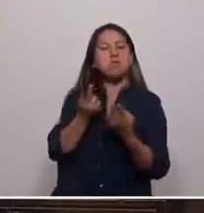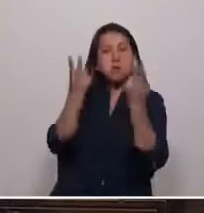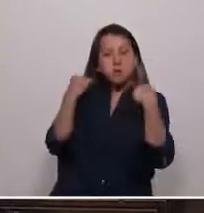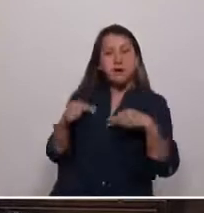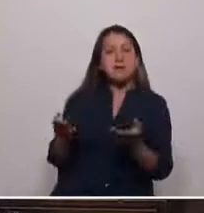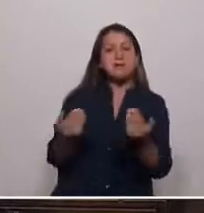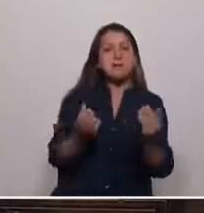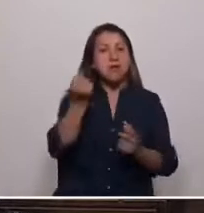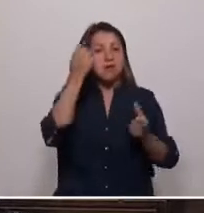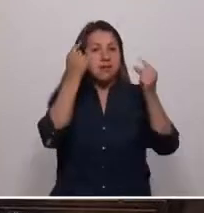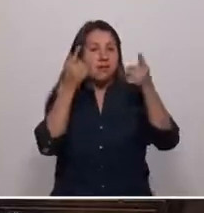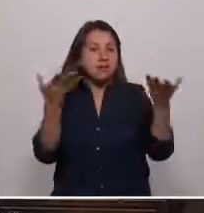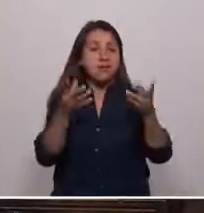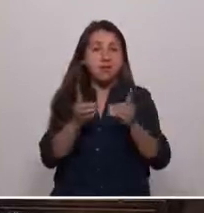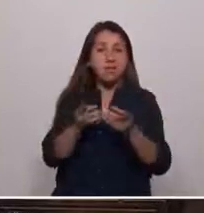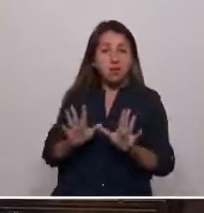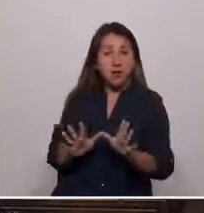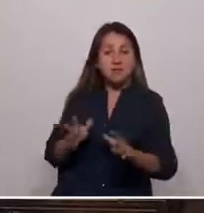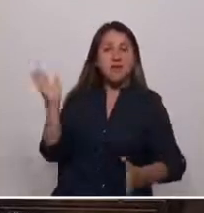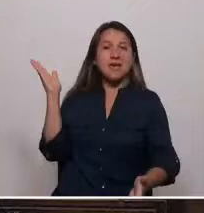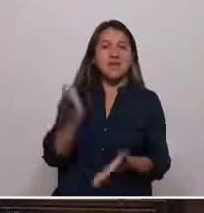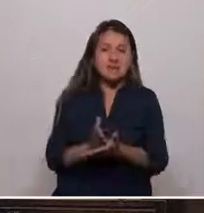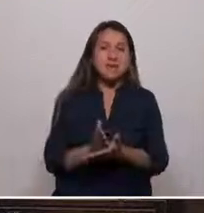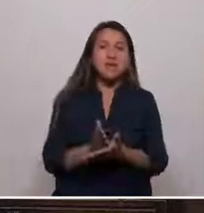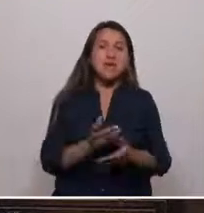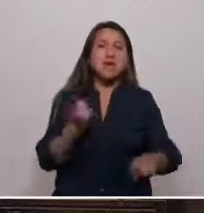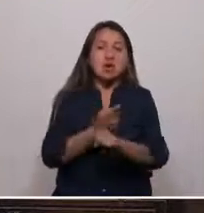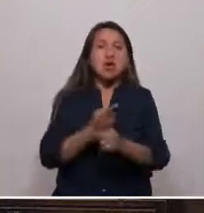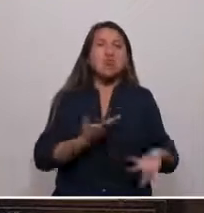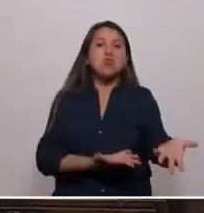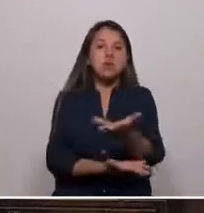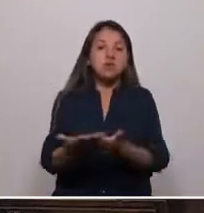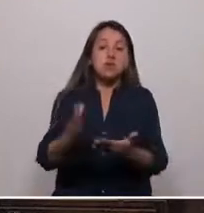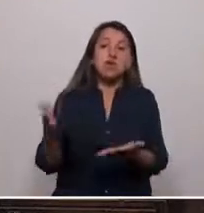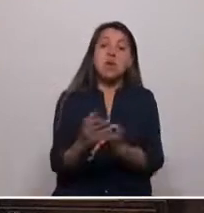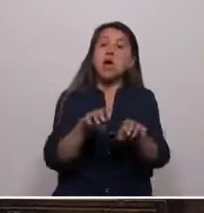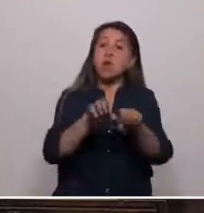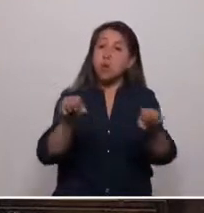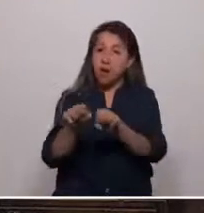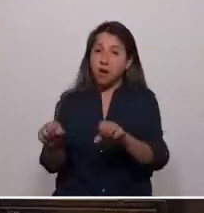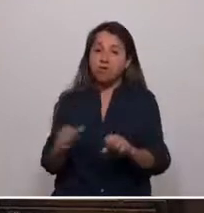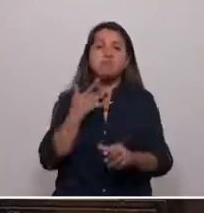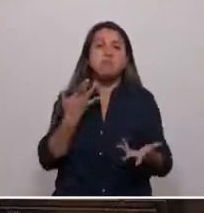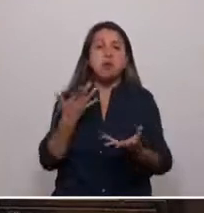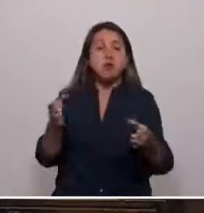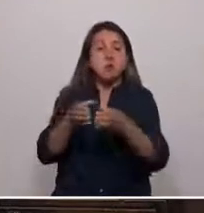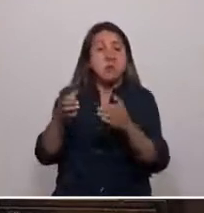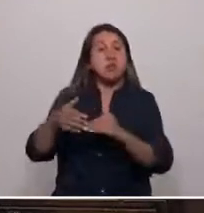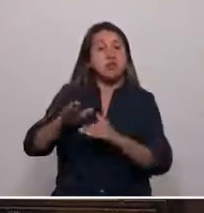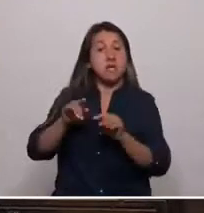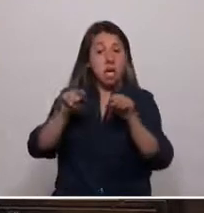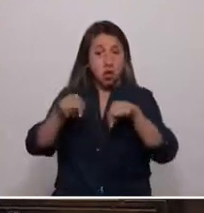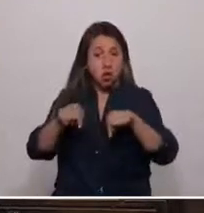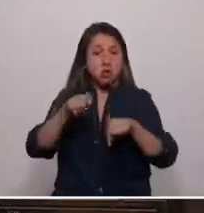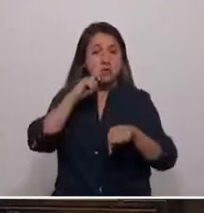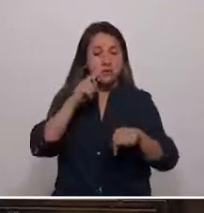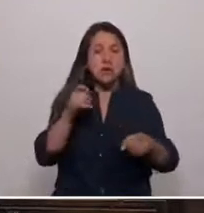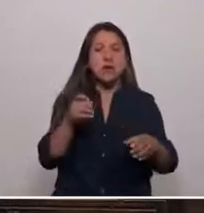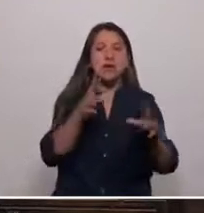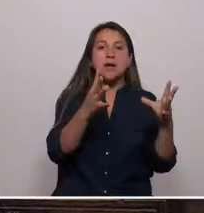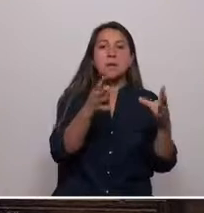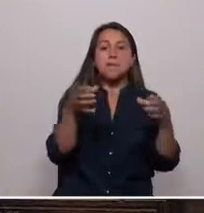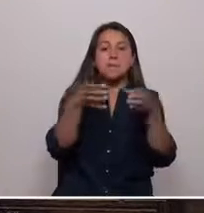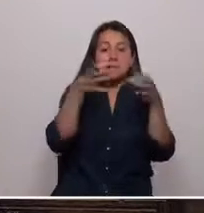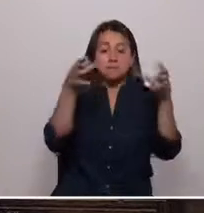para entender que la democracia exige deliberación y consensos, porque las mayorías de hoy pueden ser las minorías